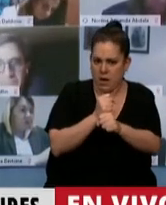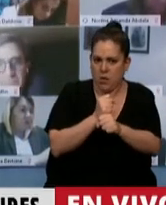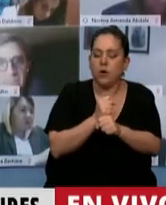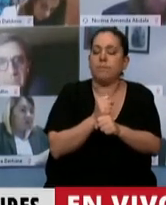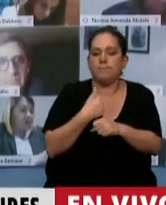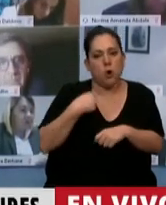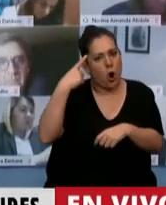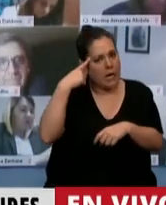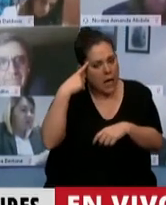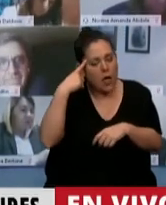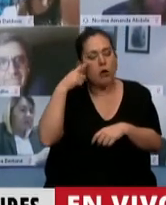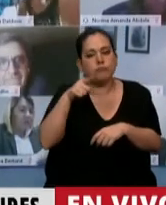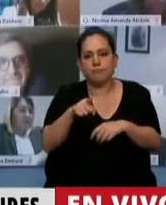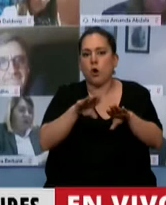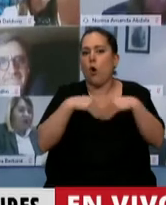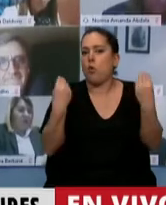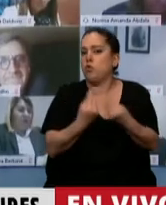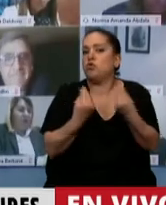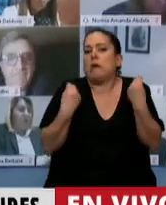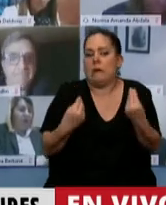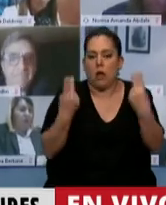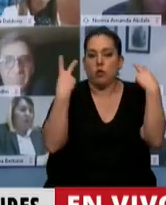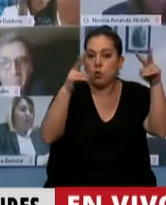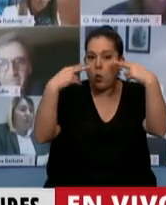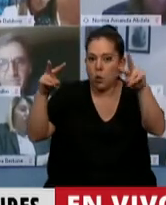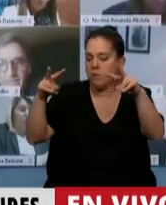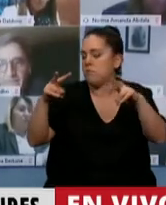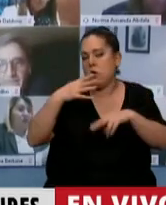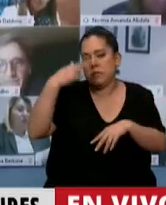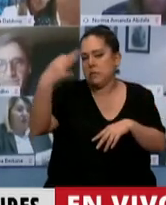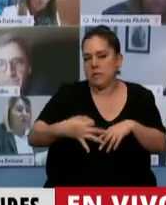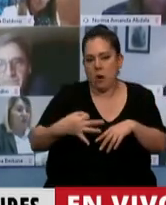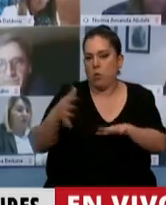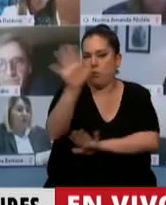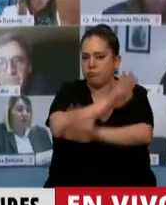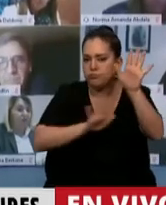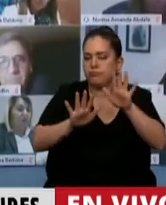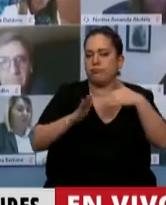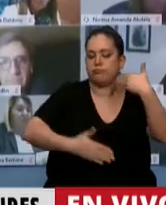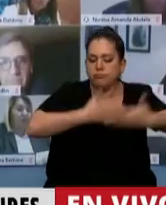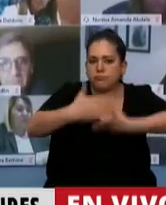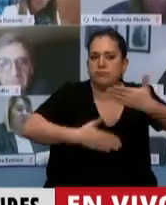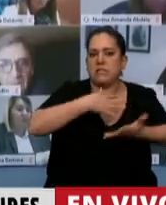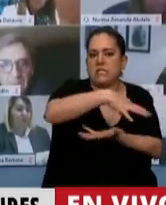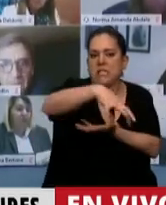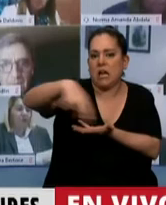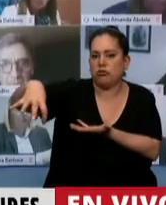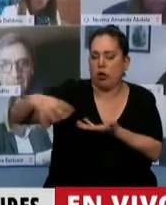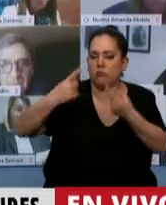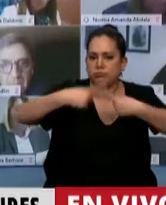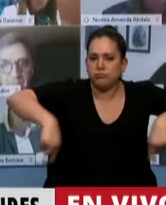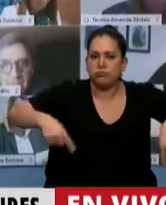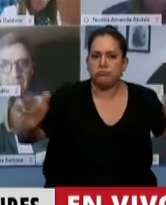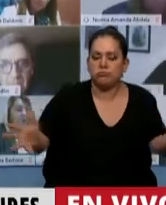este sentido, una conclusión es que la reactivación del turismo va a venir de la mano de un reordenamiento general del sector para que efectivamente